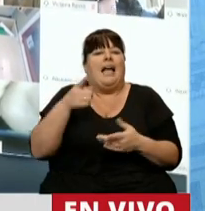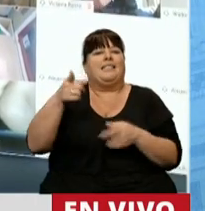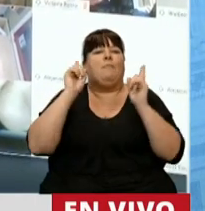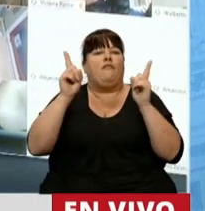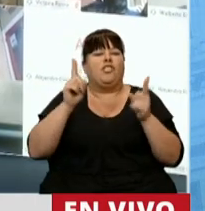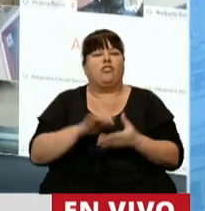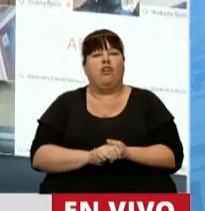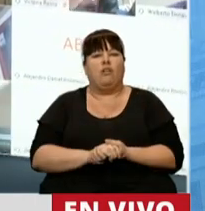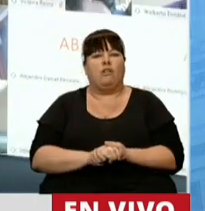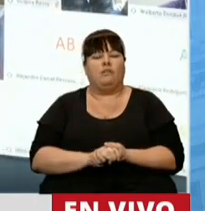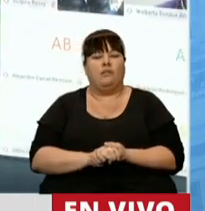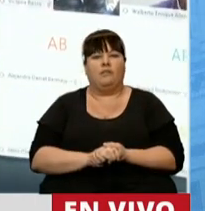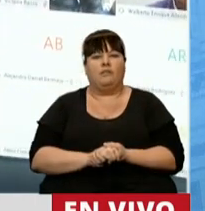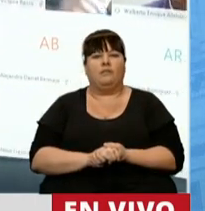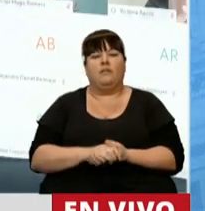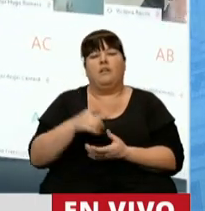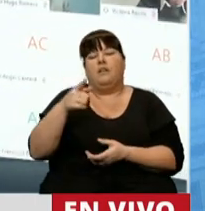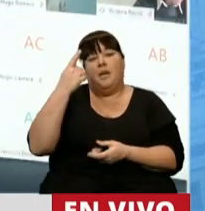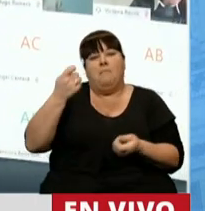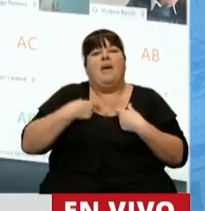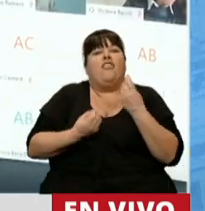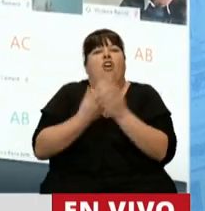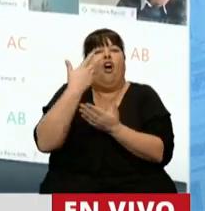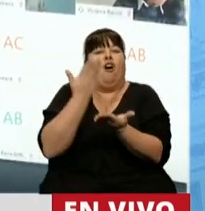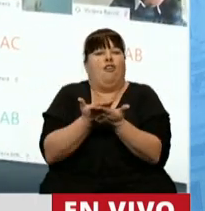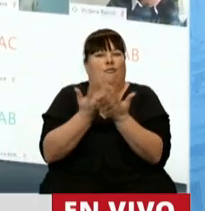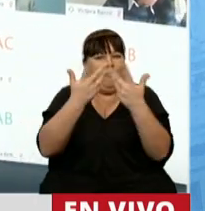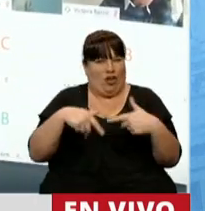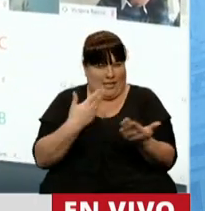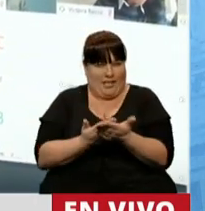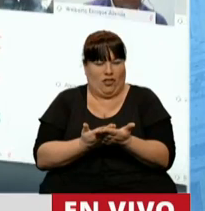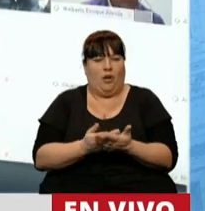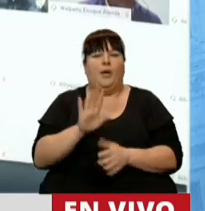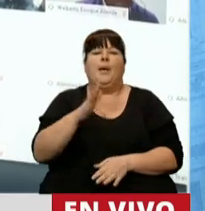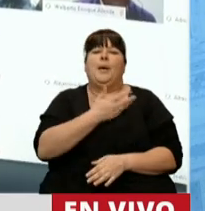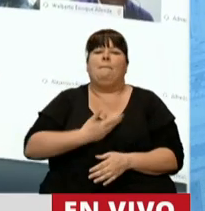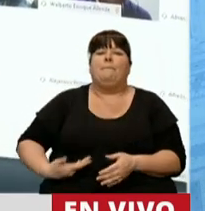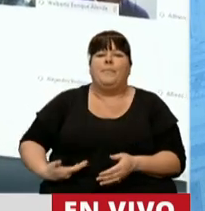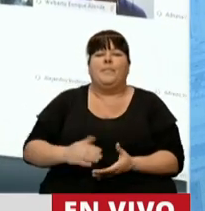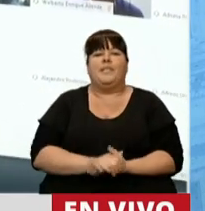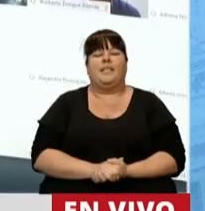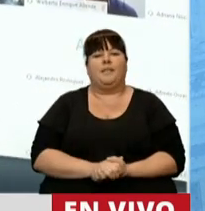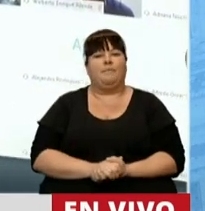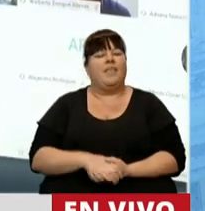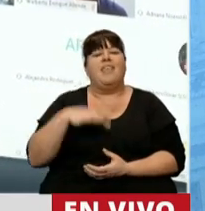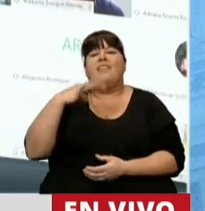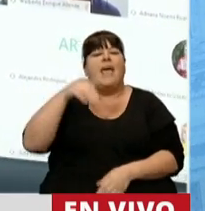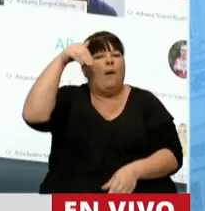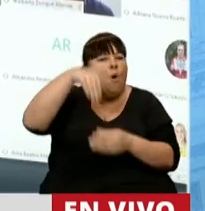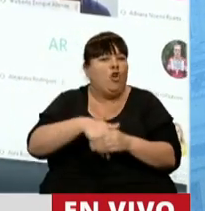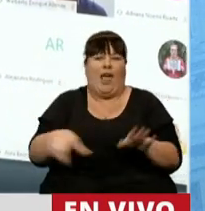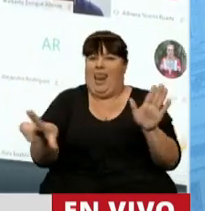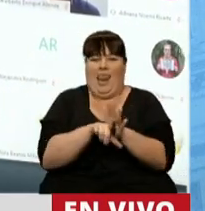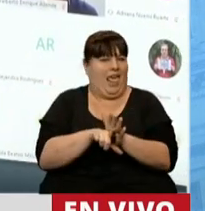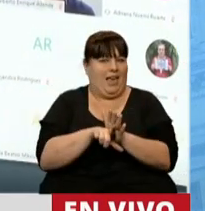profesor Grispo, que fue quien inspiró mi proyecto de ley. Señor presidente, tenemos que votar esta